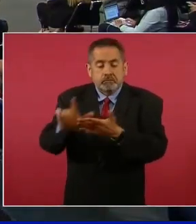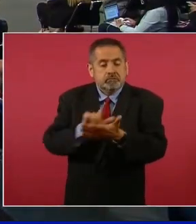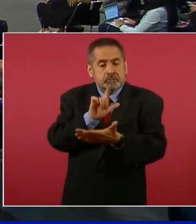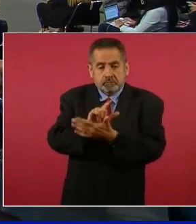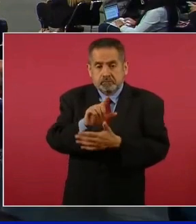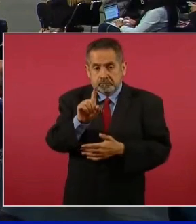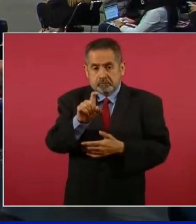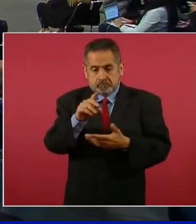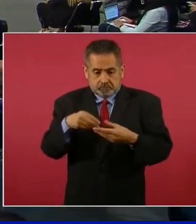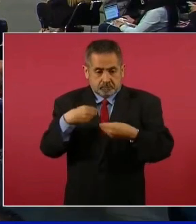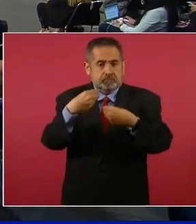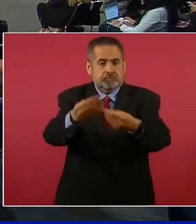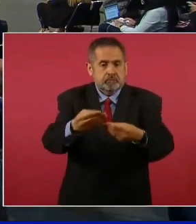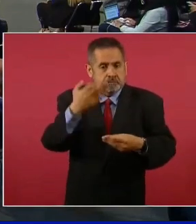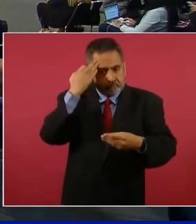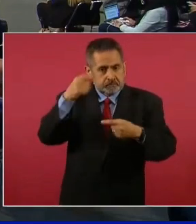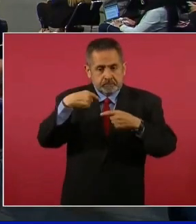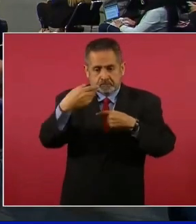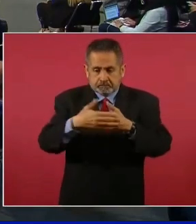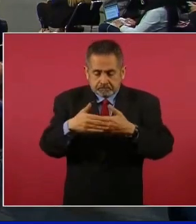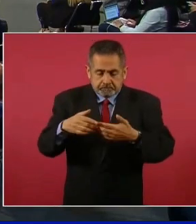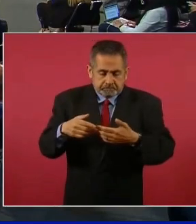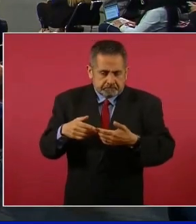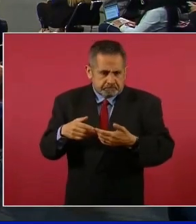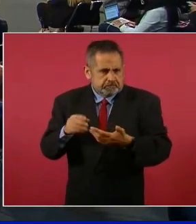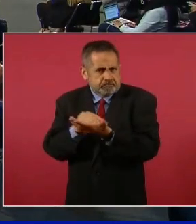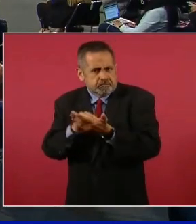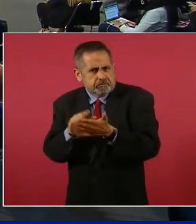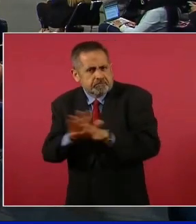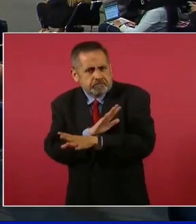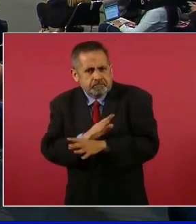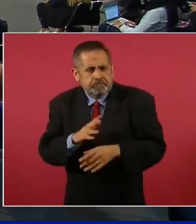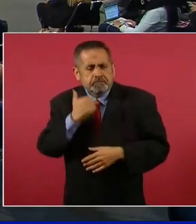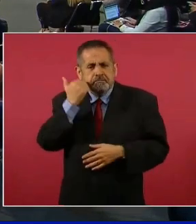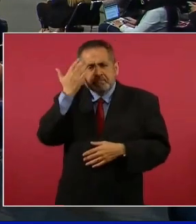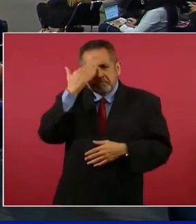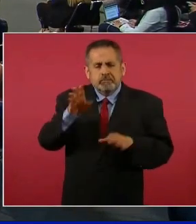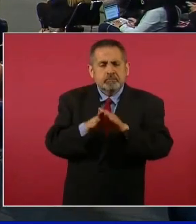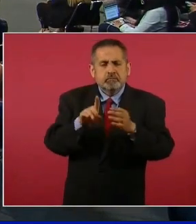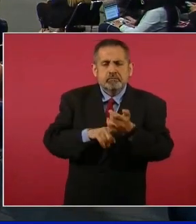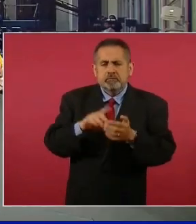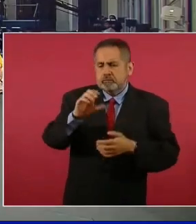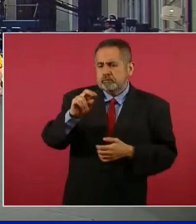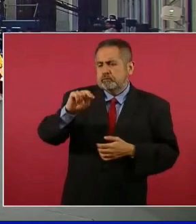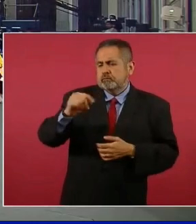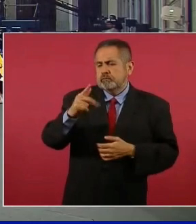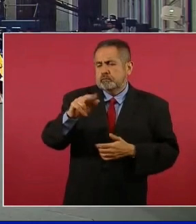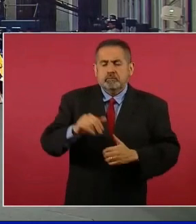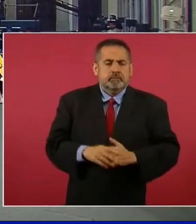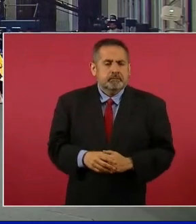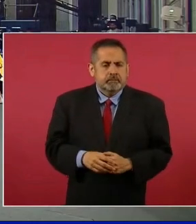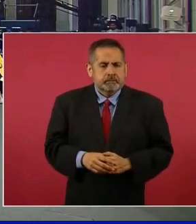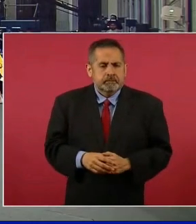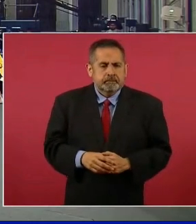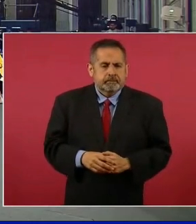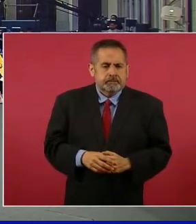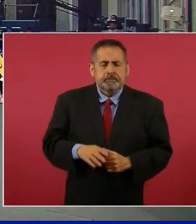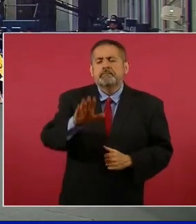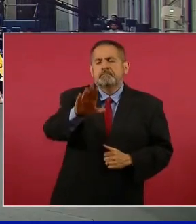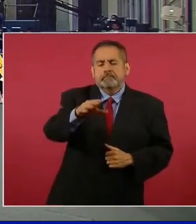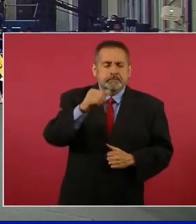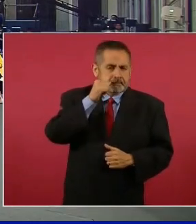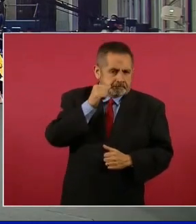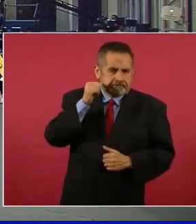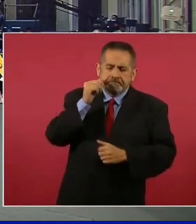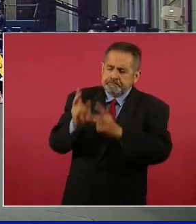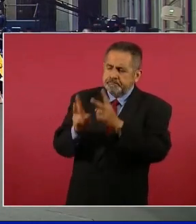lanzar en el siguiente periodo de sesión, según tengo entendido. Entonces, a ver, ¿cómo va eso? Vamos avanzando. Ayer hablé precisamente con Elena